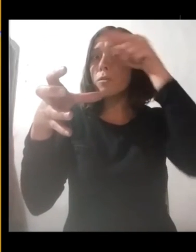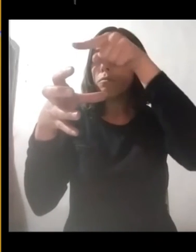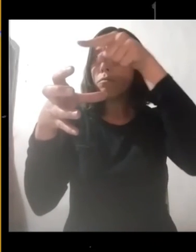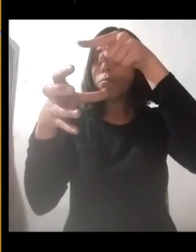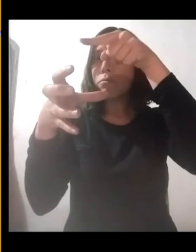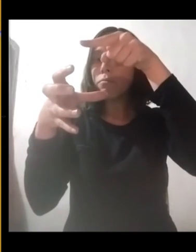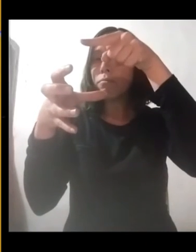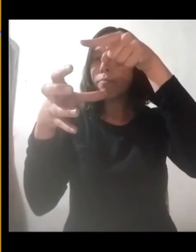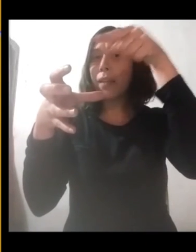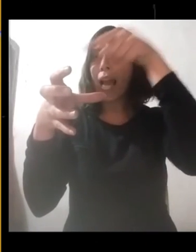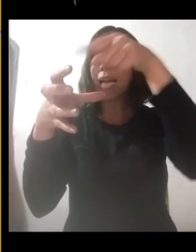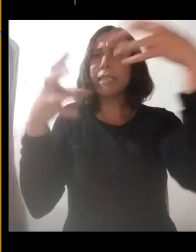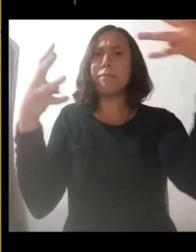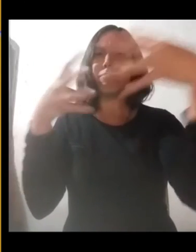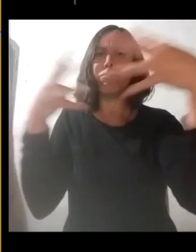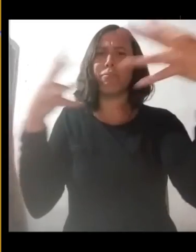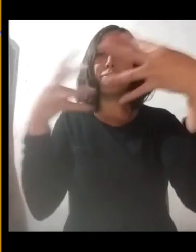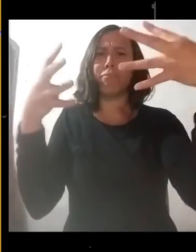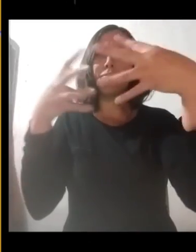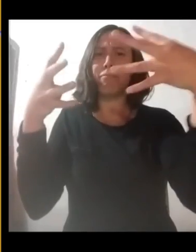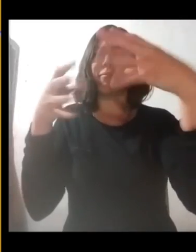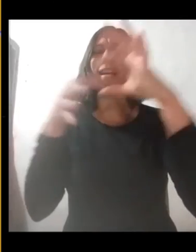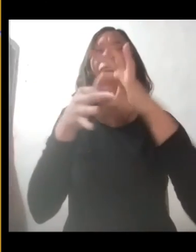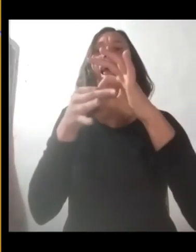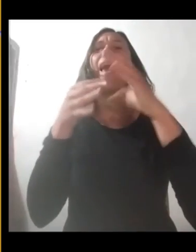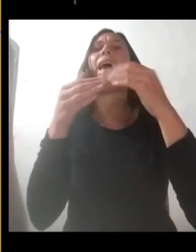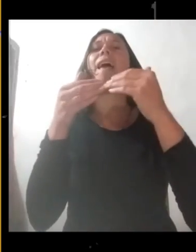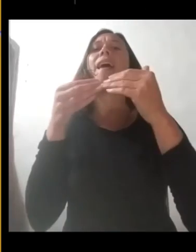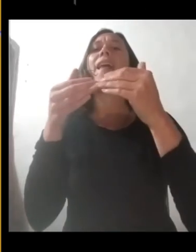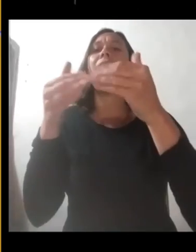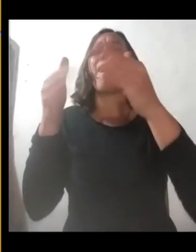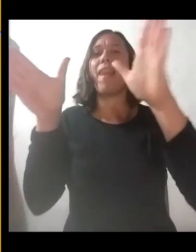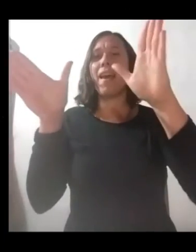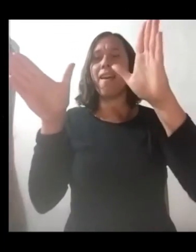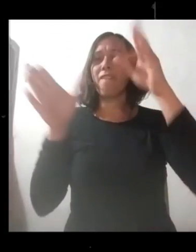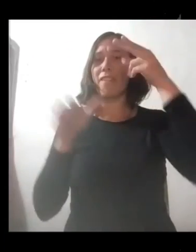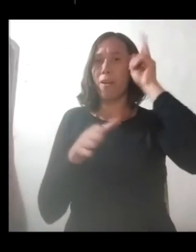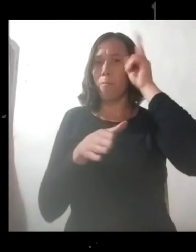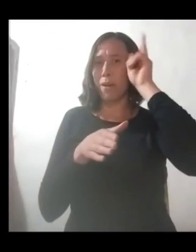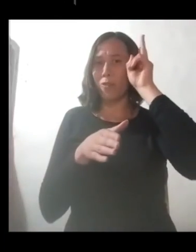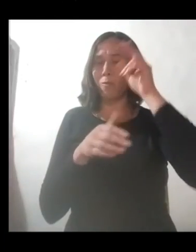Donde realizan la Expedición Libertadora del Perú.